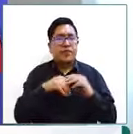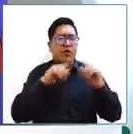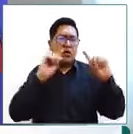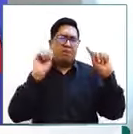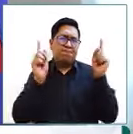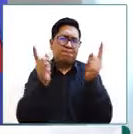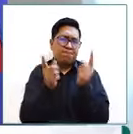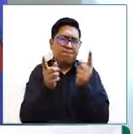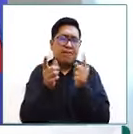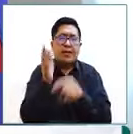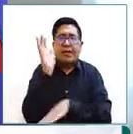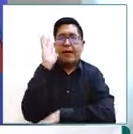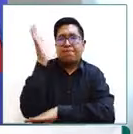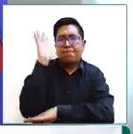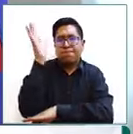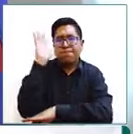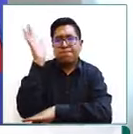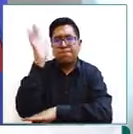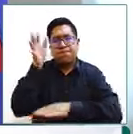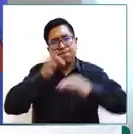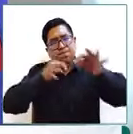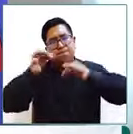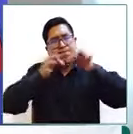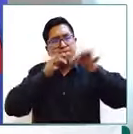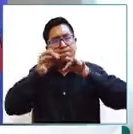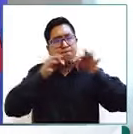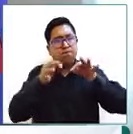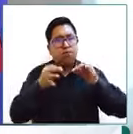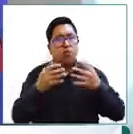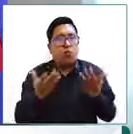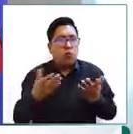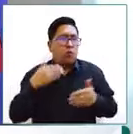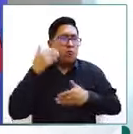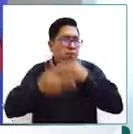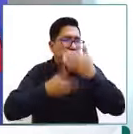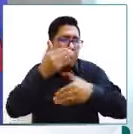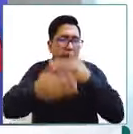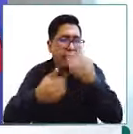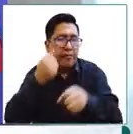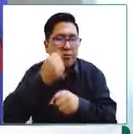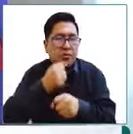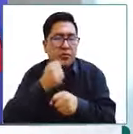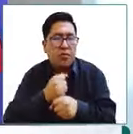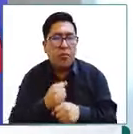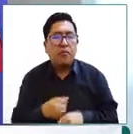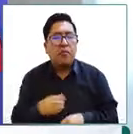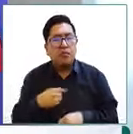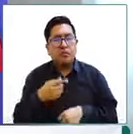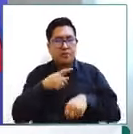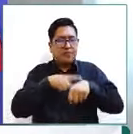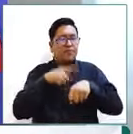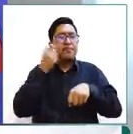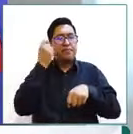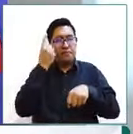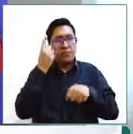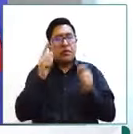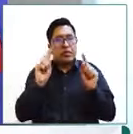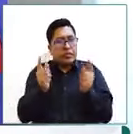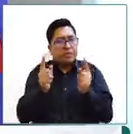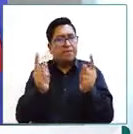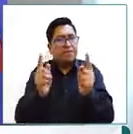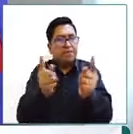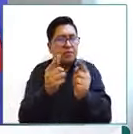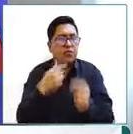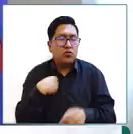rasgos dentro de esta ruta la metodología que hemos establecido porque estamos con tiempos muy cortos, sé que tienen varias actividades